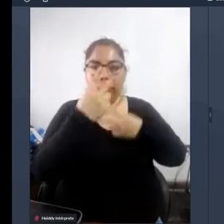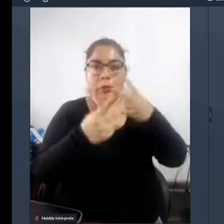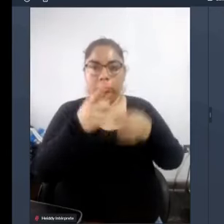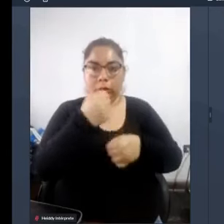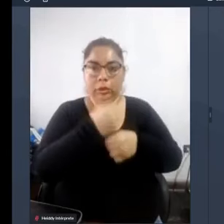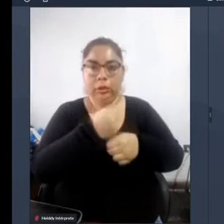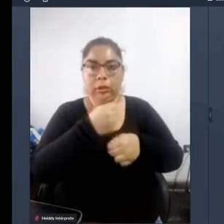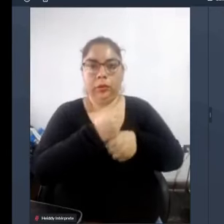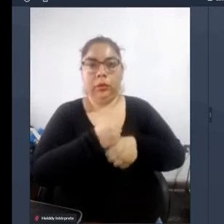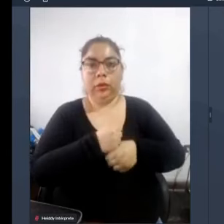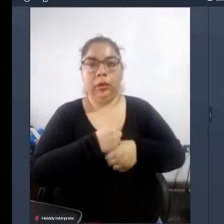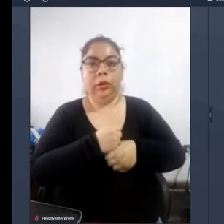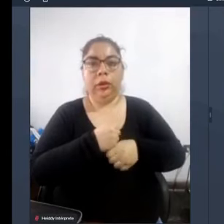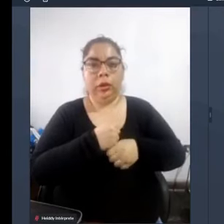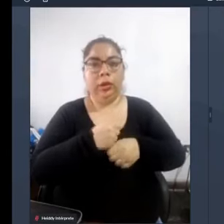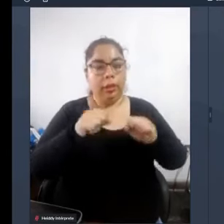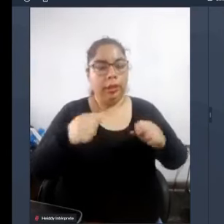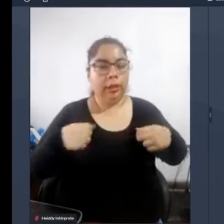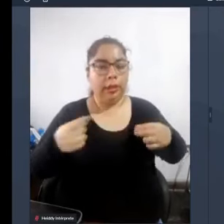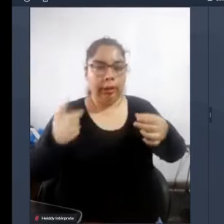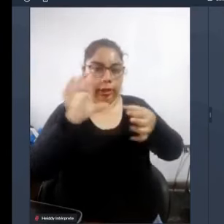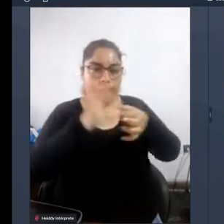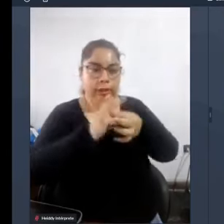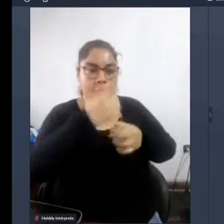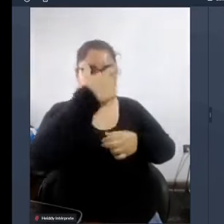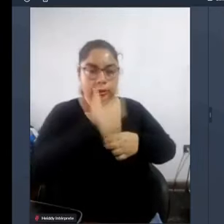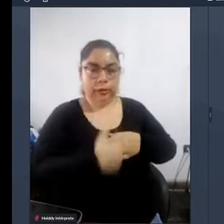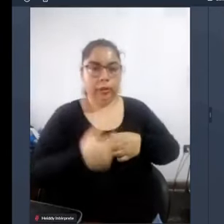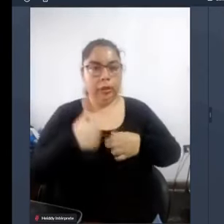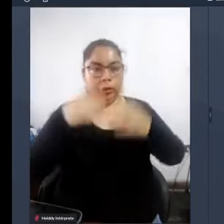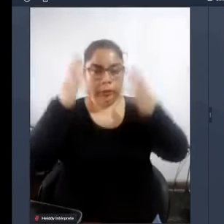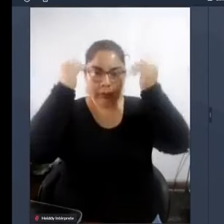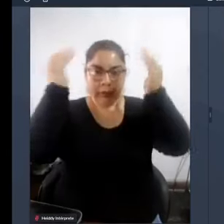que calce con sus cualidades personales y su experiencia